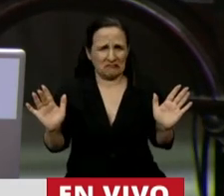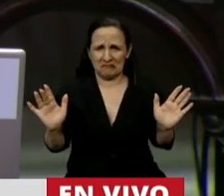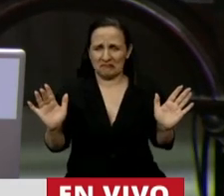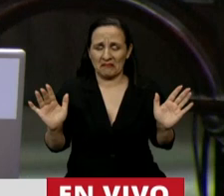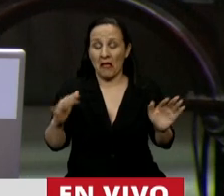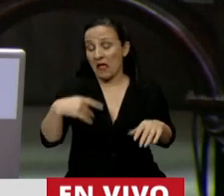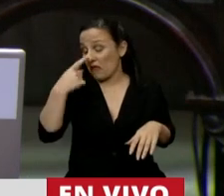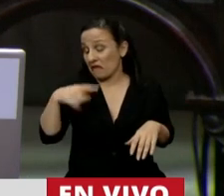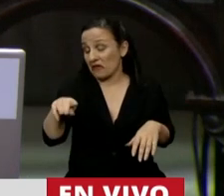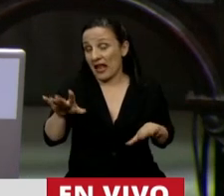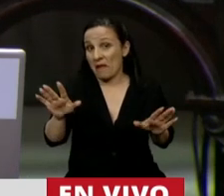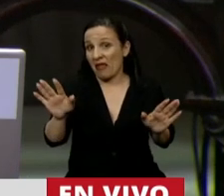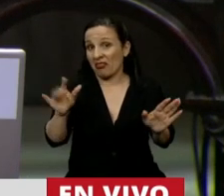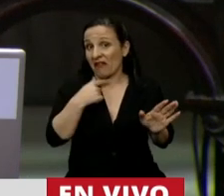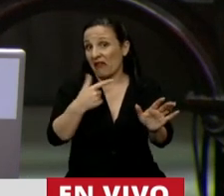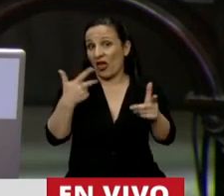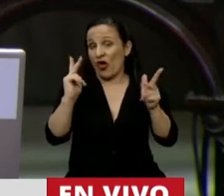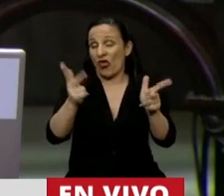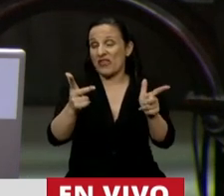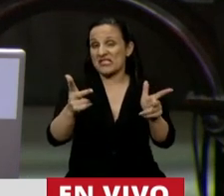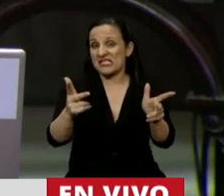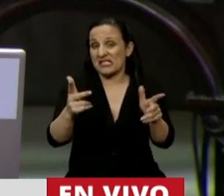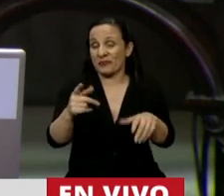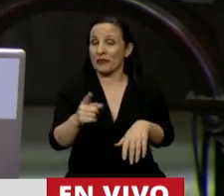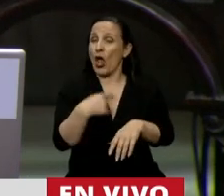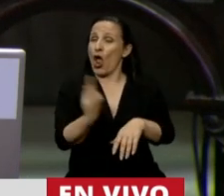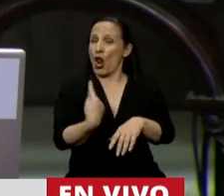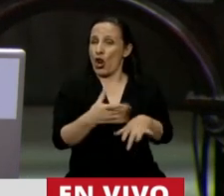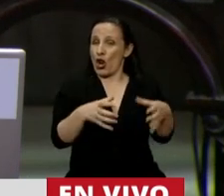decirle que nosotros no armamos,